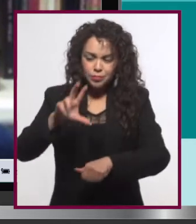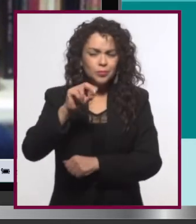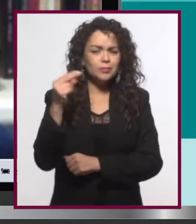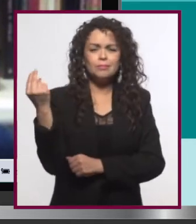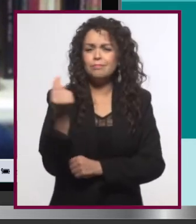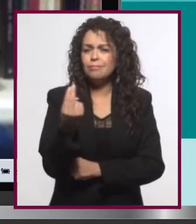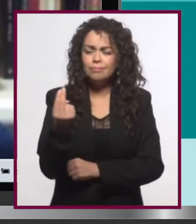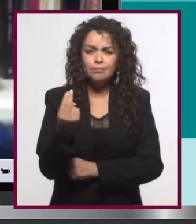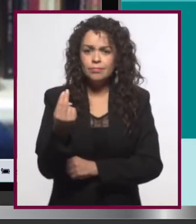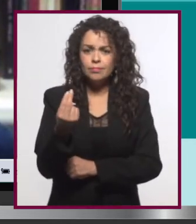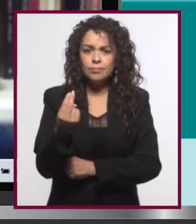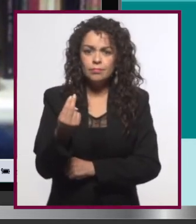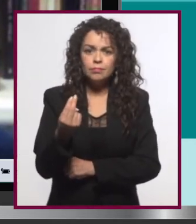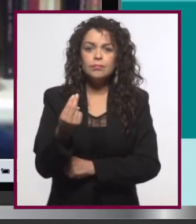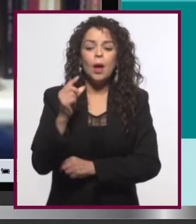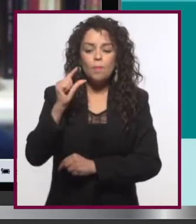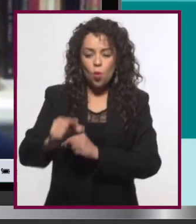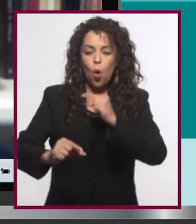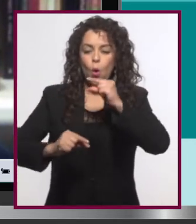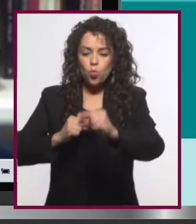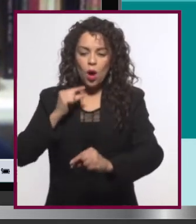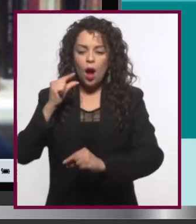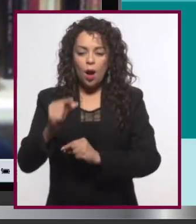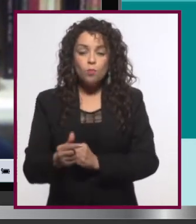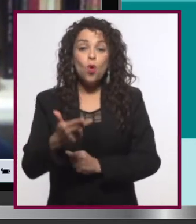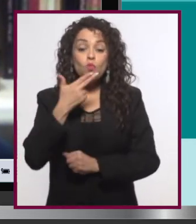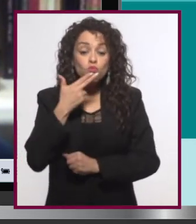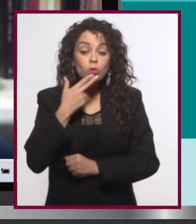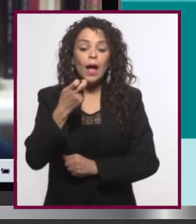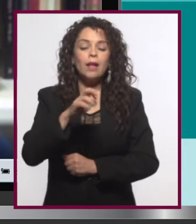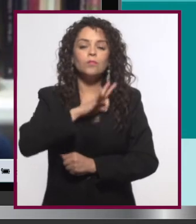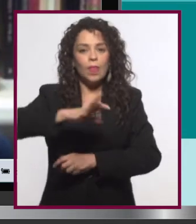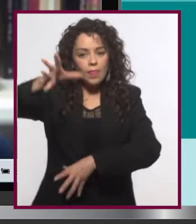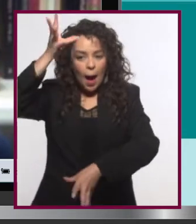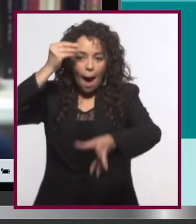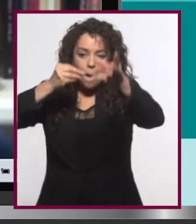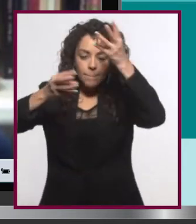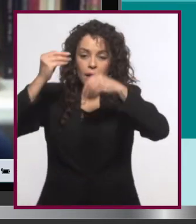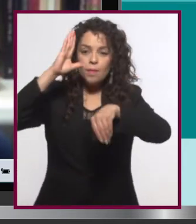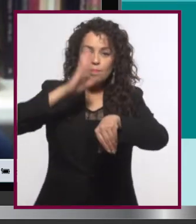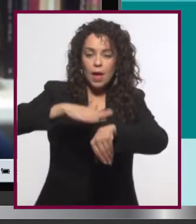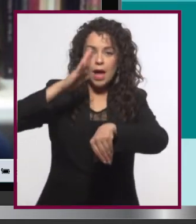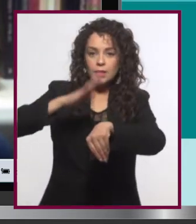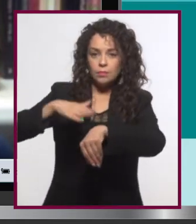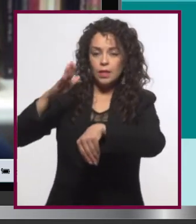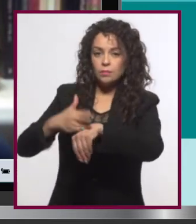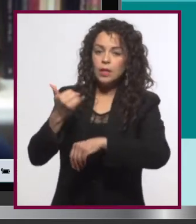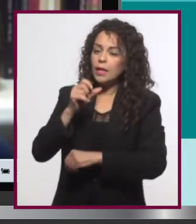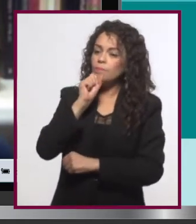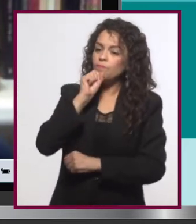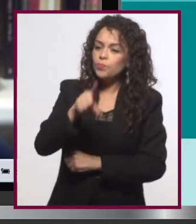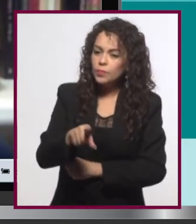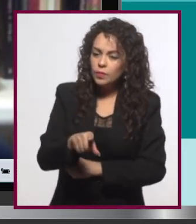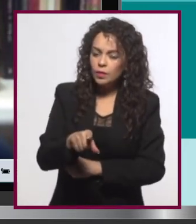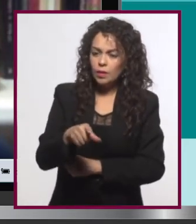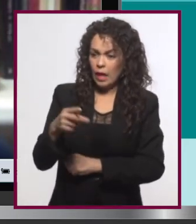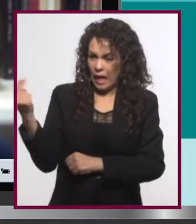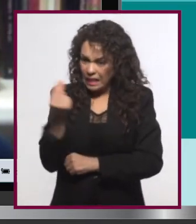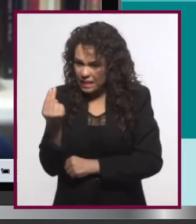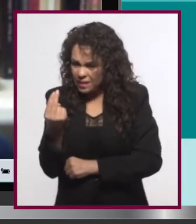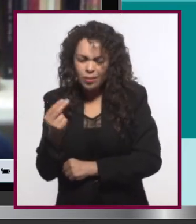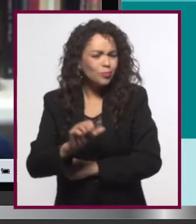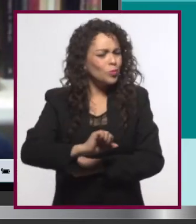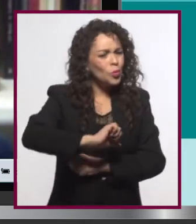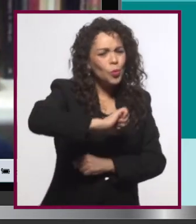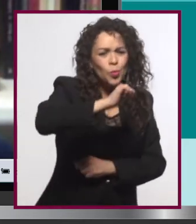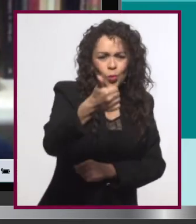aprendizaje teórico. Uno puede aprender sobre la marcha y puede también ir aprendiendo más allá de lo esencial.